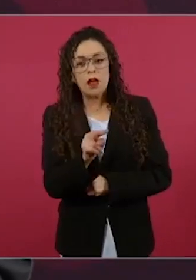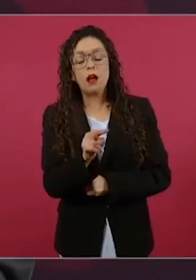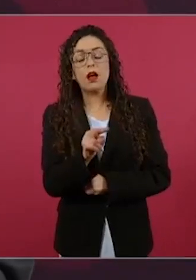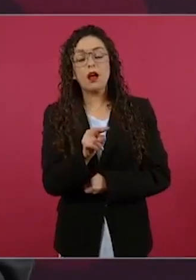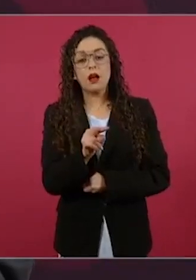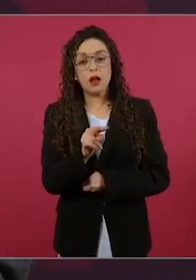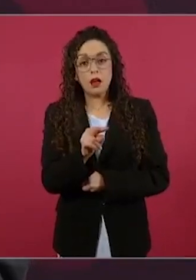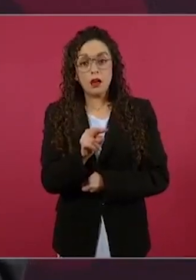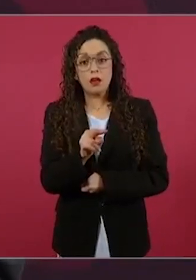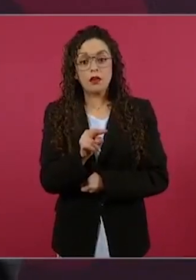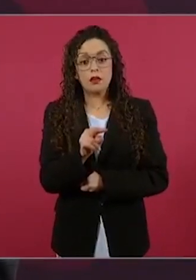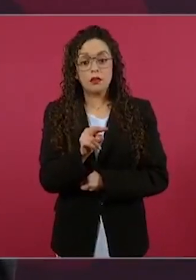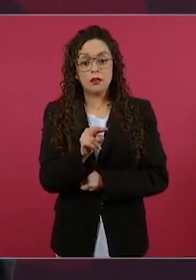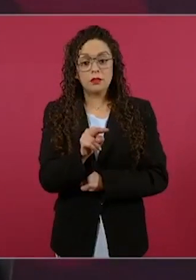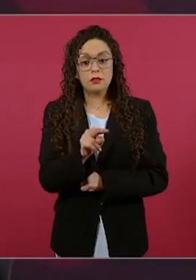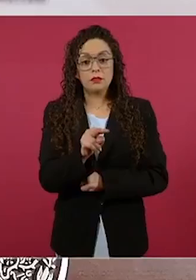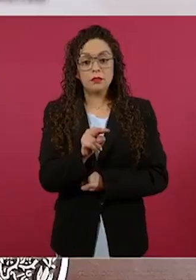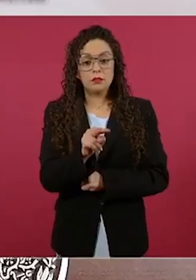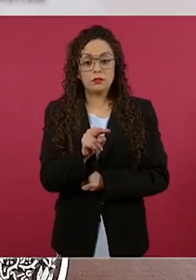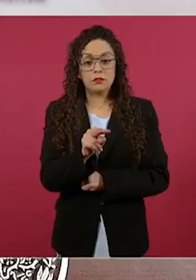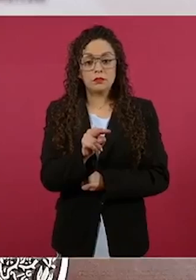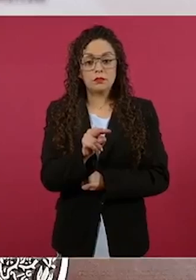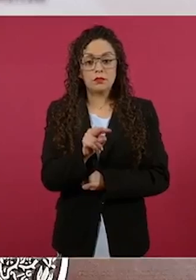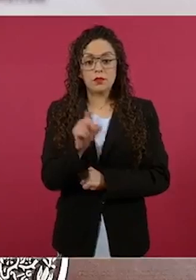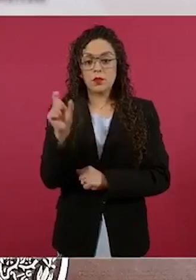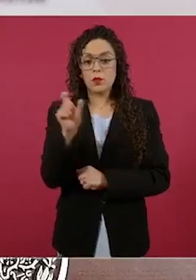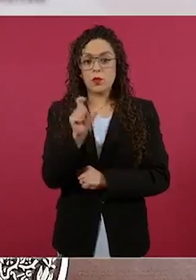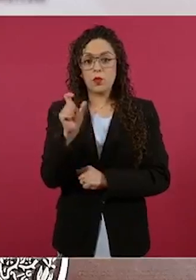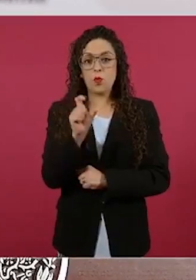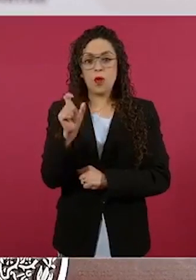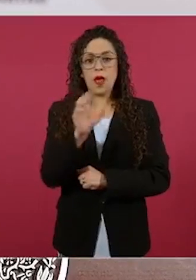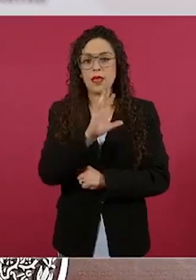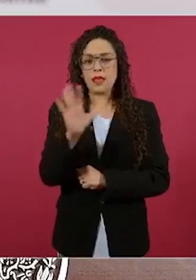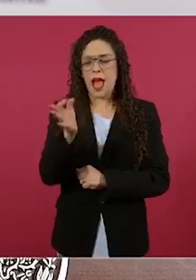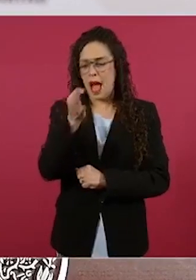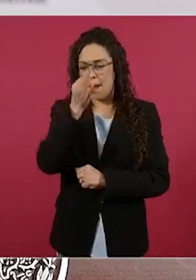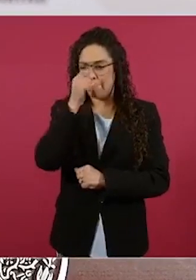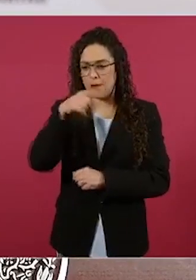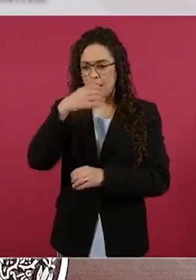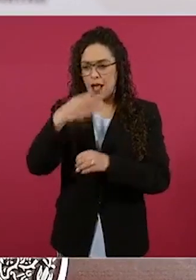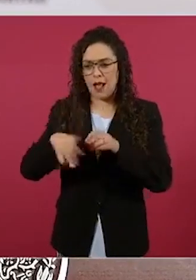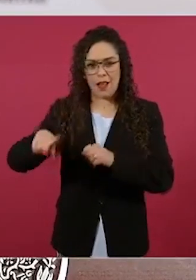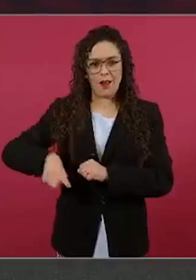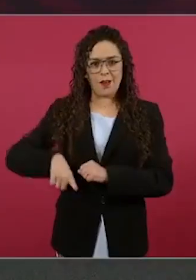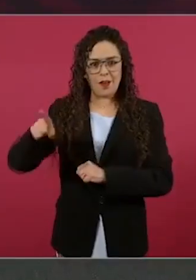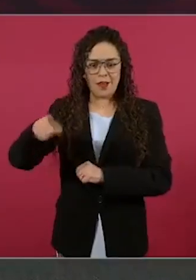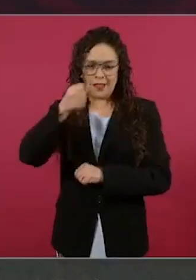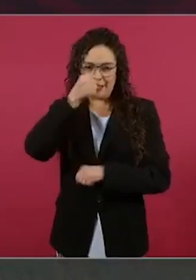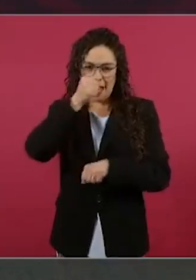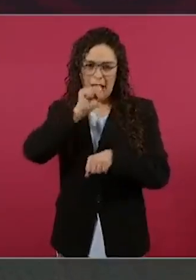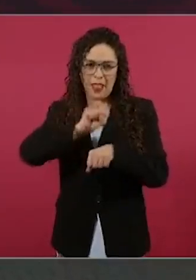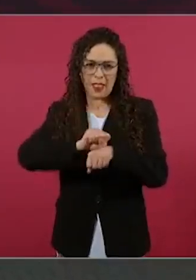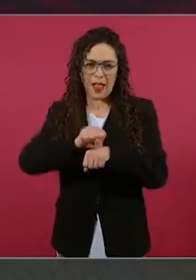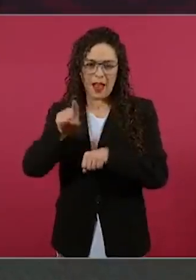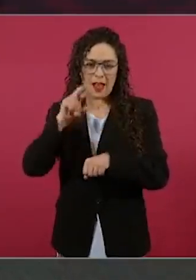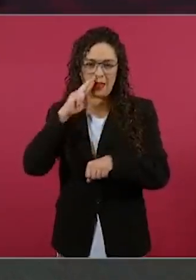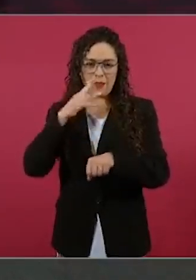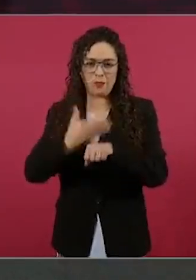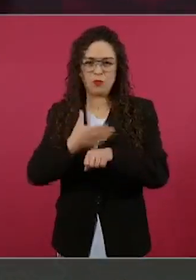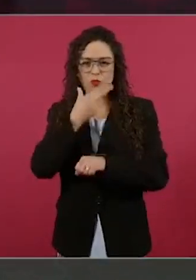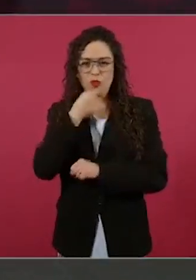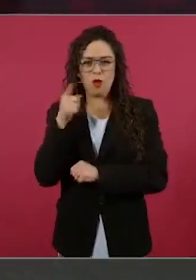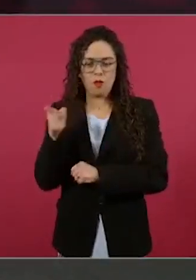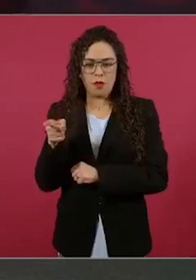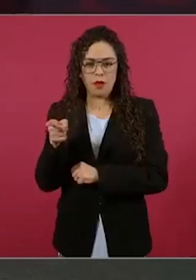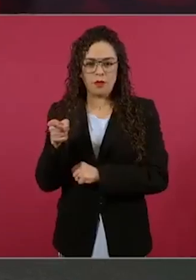la secretaría y sale una primera